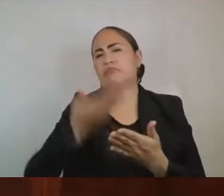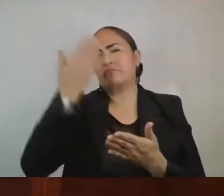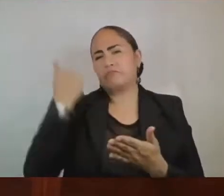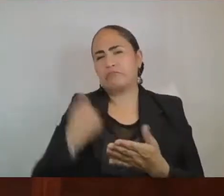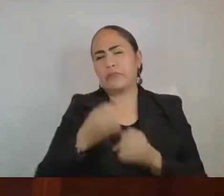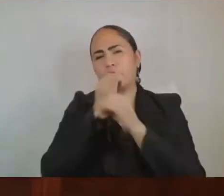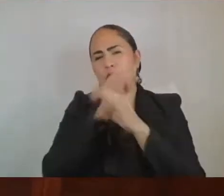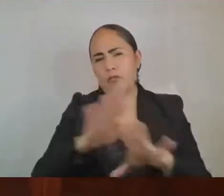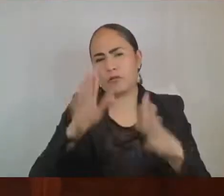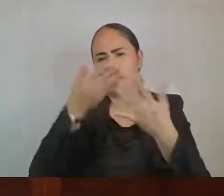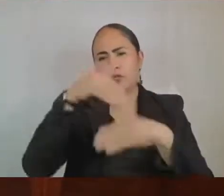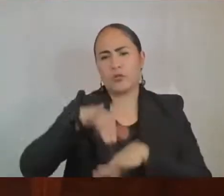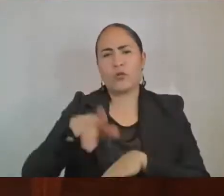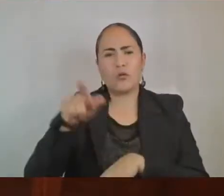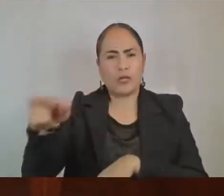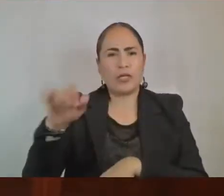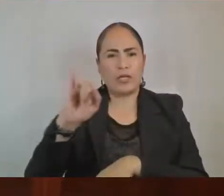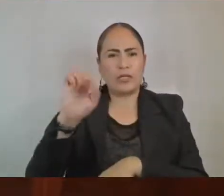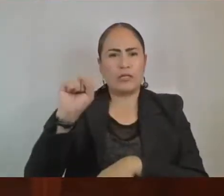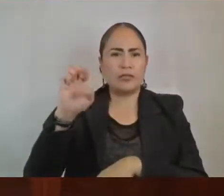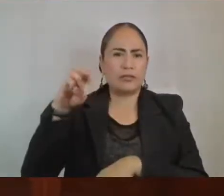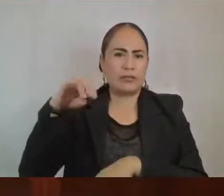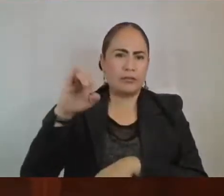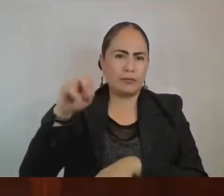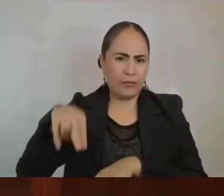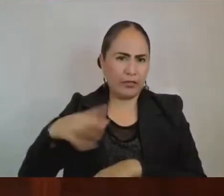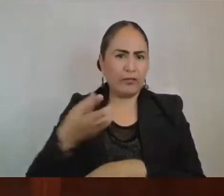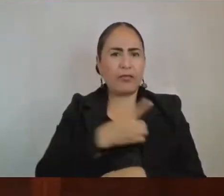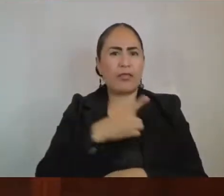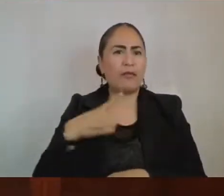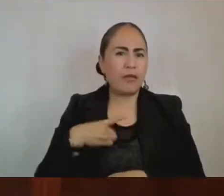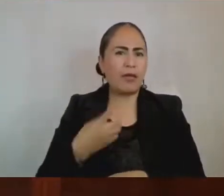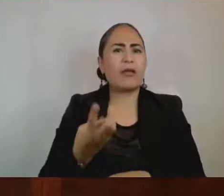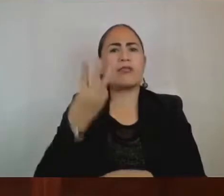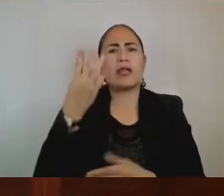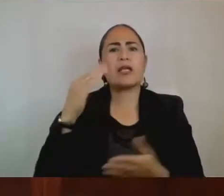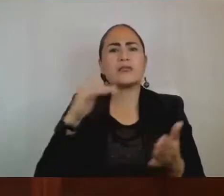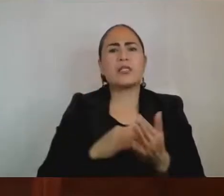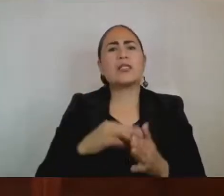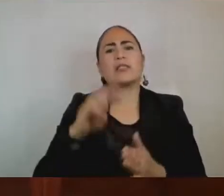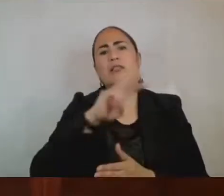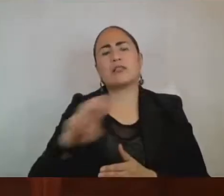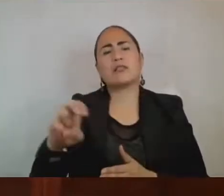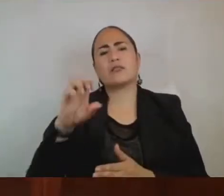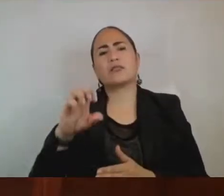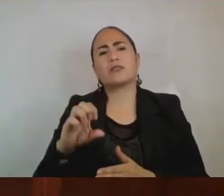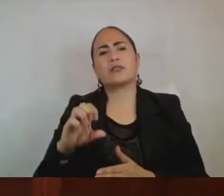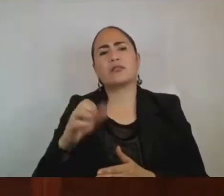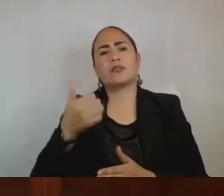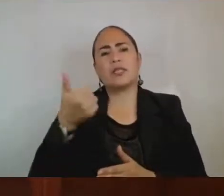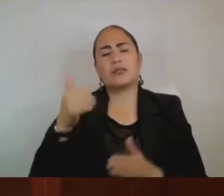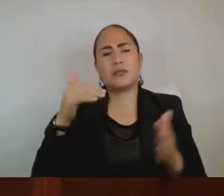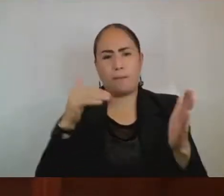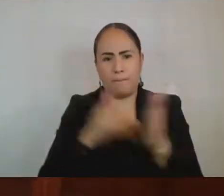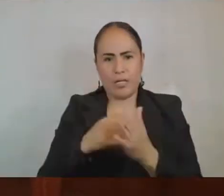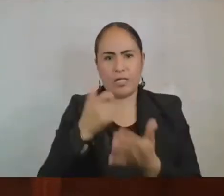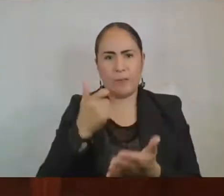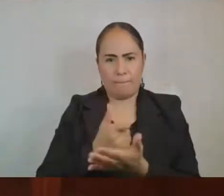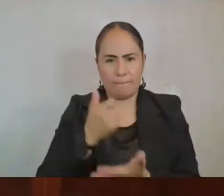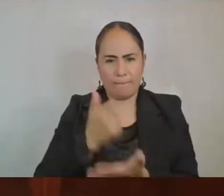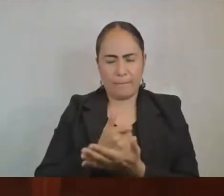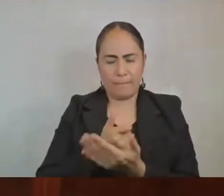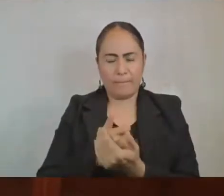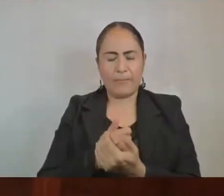de Seguridad Social estatal a deuda 3 mil 631.9 millones de pesos organismos auxiliares